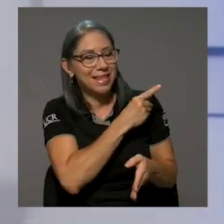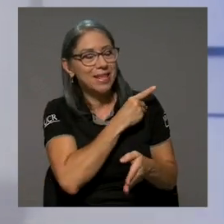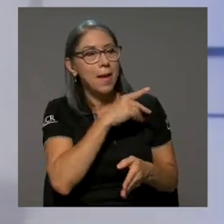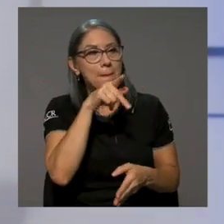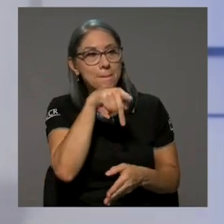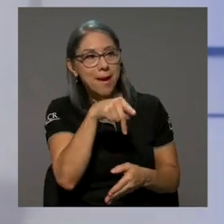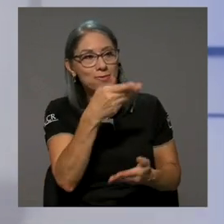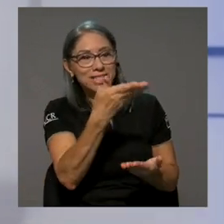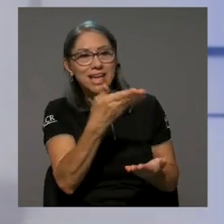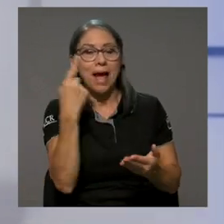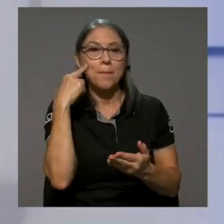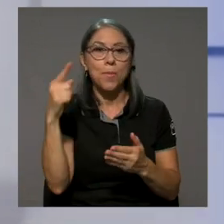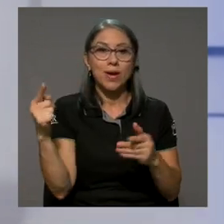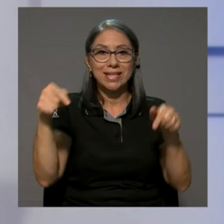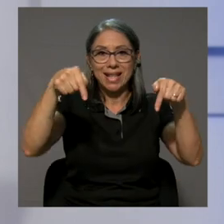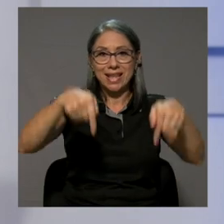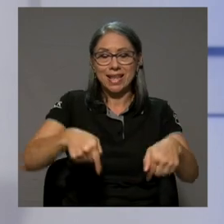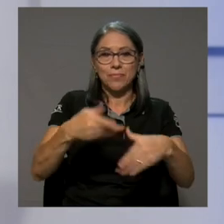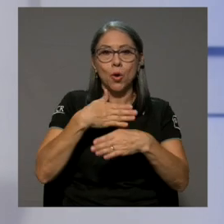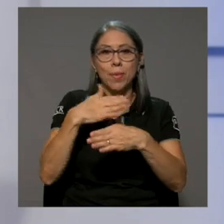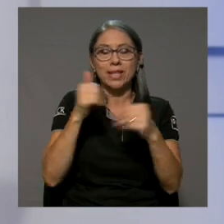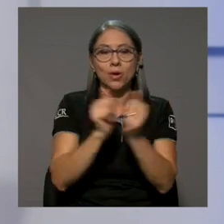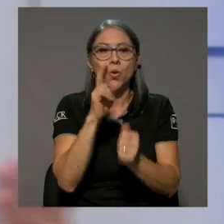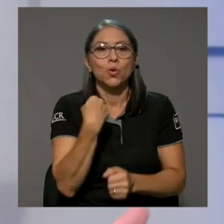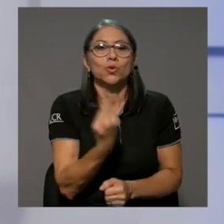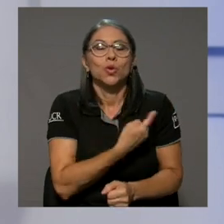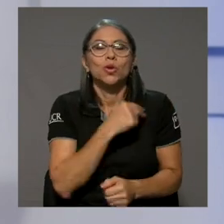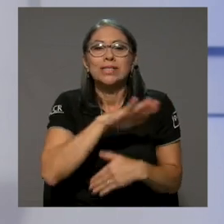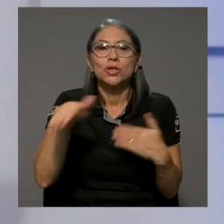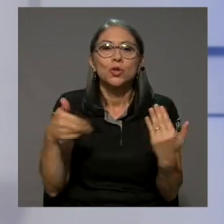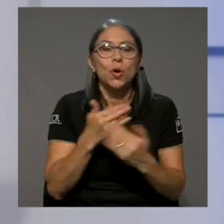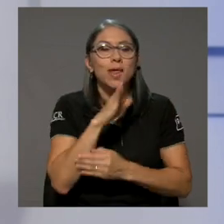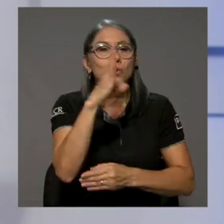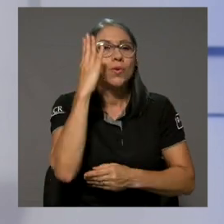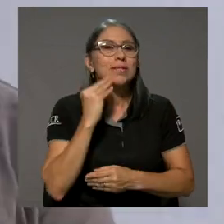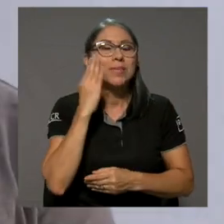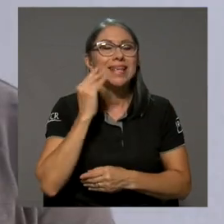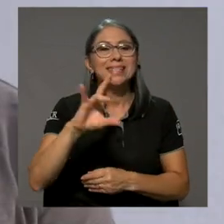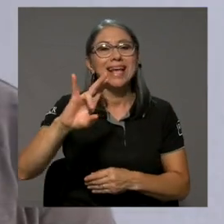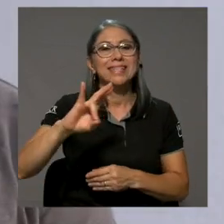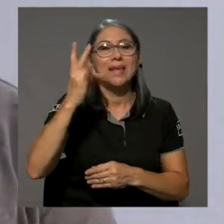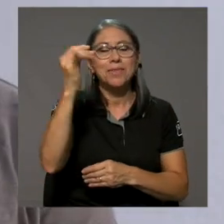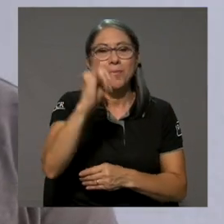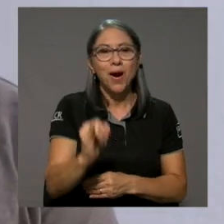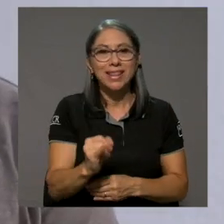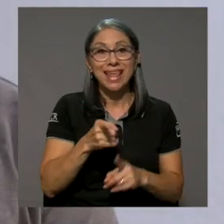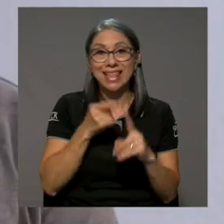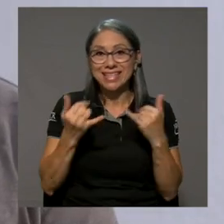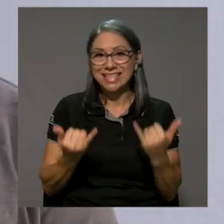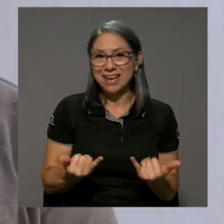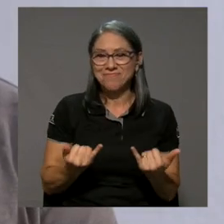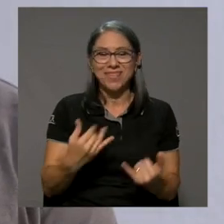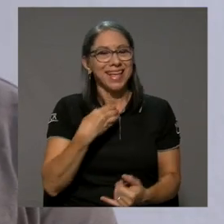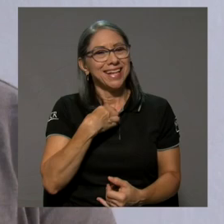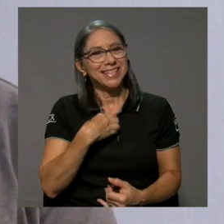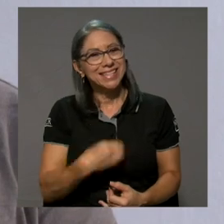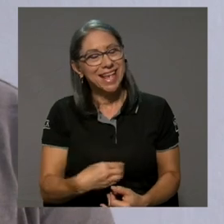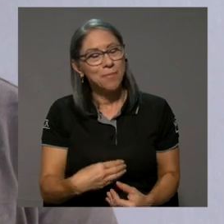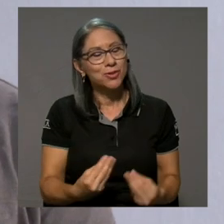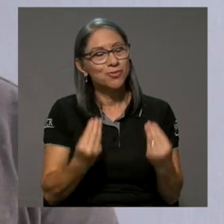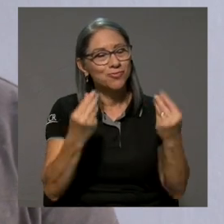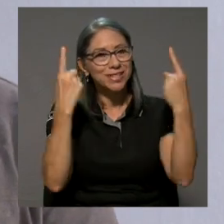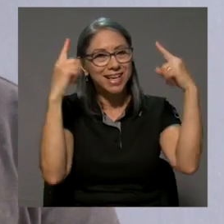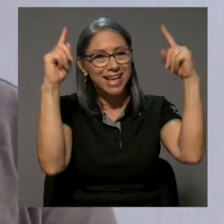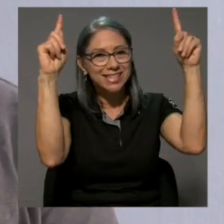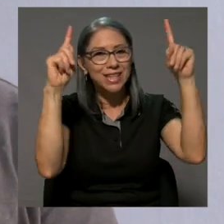gracias nuevamente al cineasta Pablo Chea por acompañarnos y haber compartido con nosotros toda su experiencia en el séptimo arte. Desde